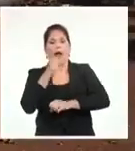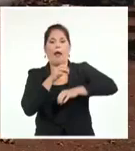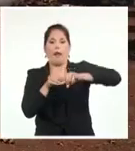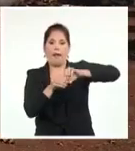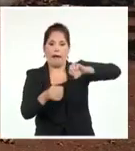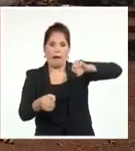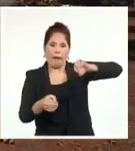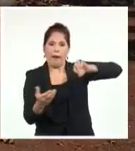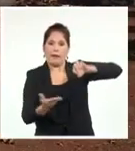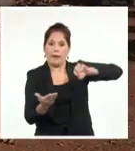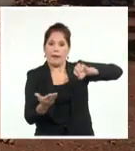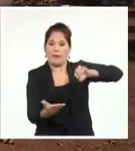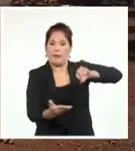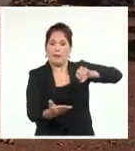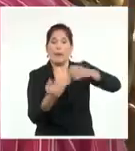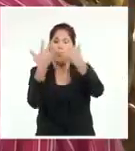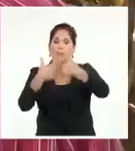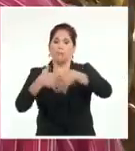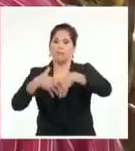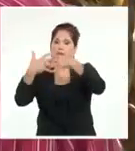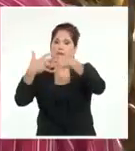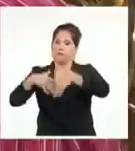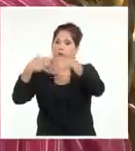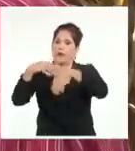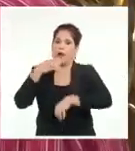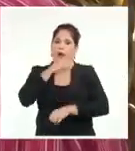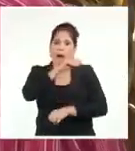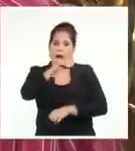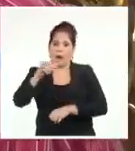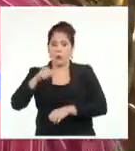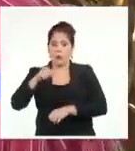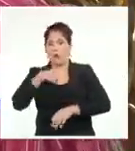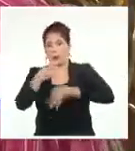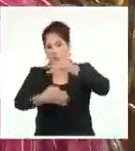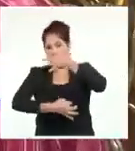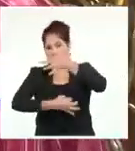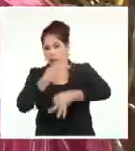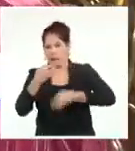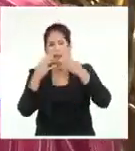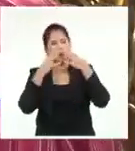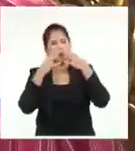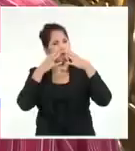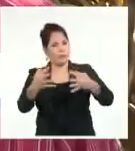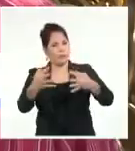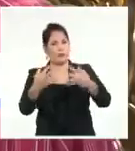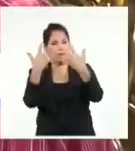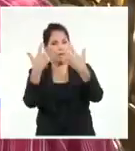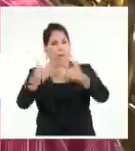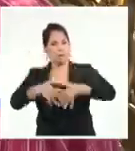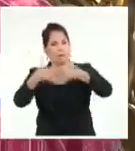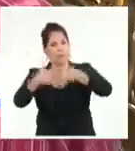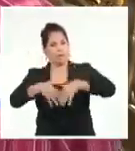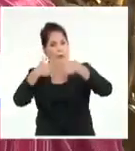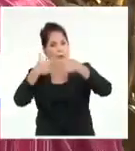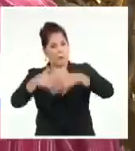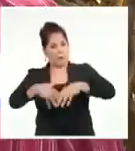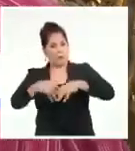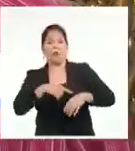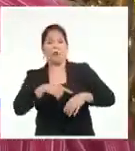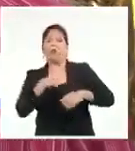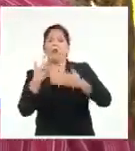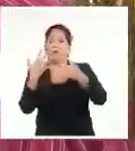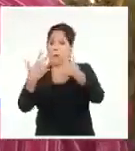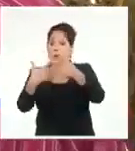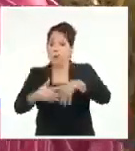óptimo antes de la molienda. Hoy quiero referirme específicamente a la importancia de la producción que logramos con los